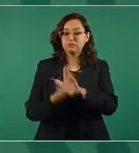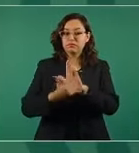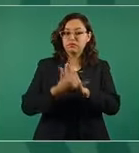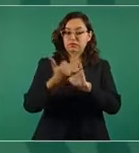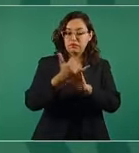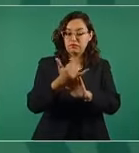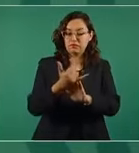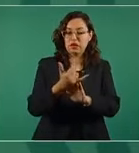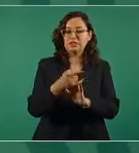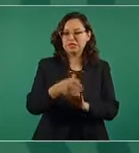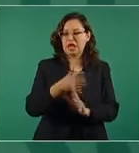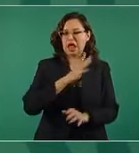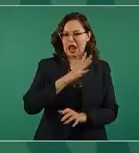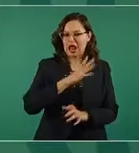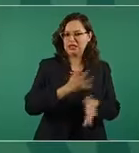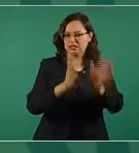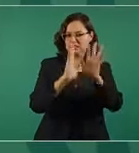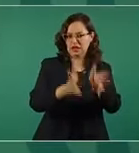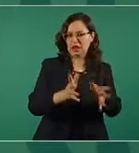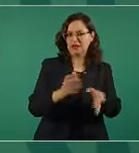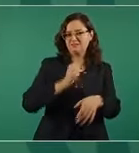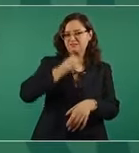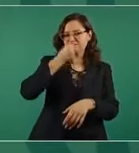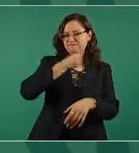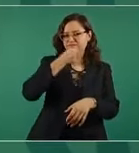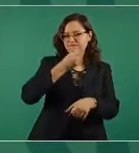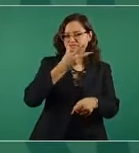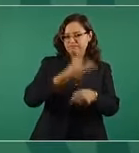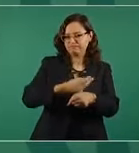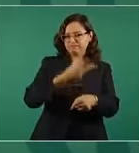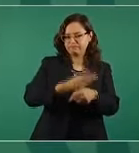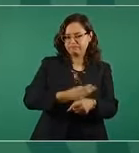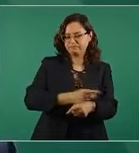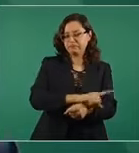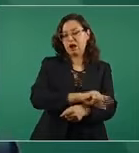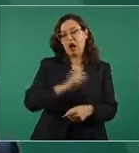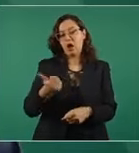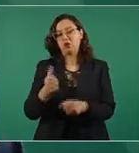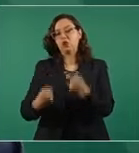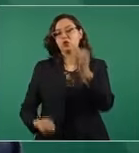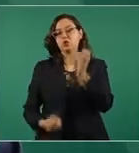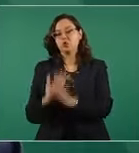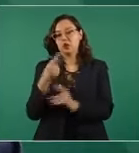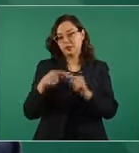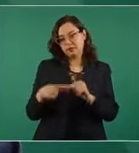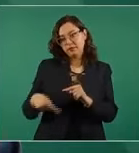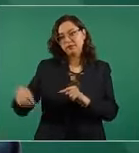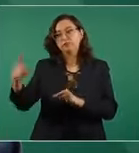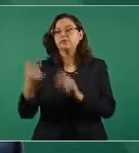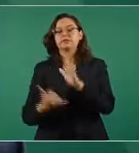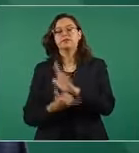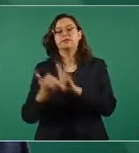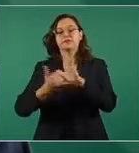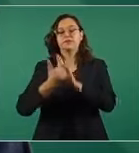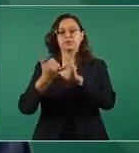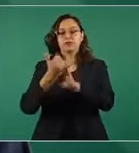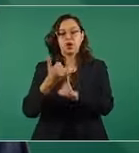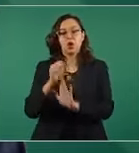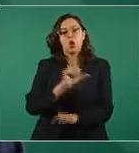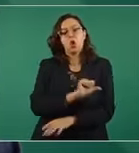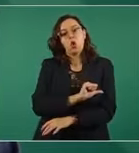vía de Cuatacualcos a Salina Cruz. Se va a rehabilitar la